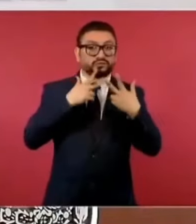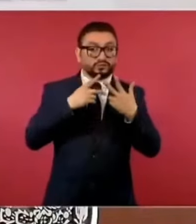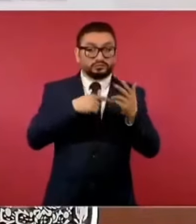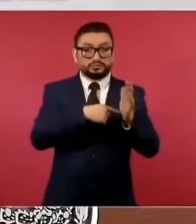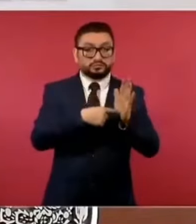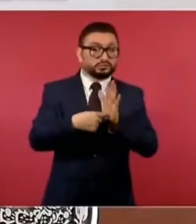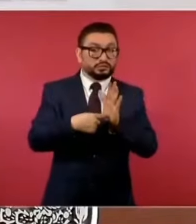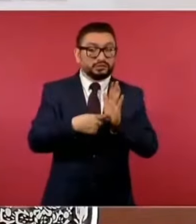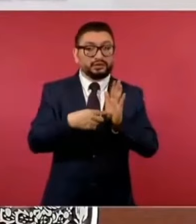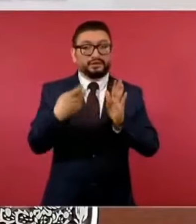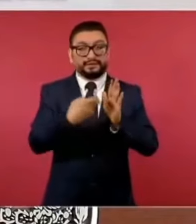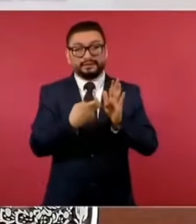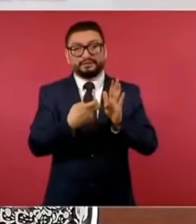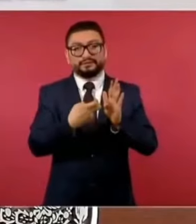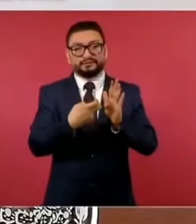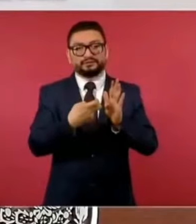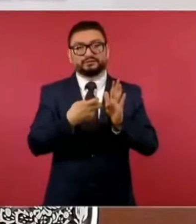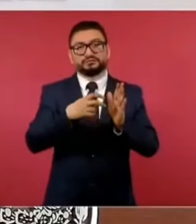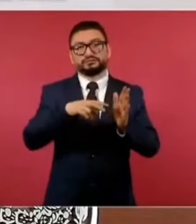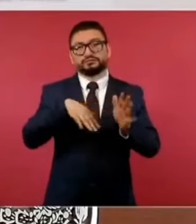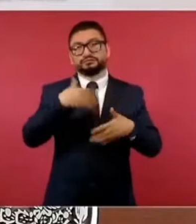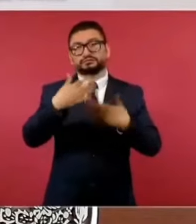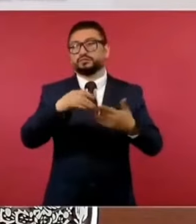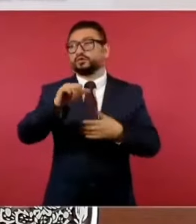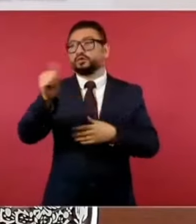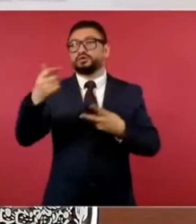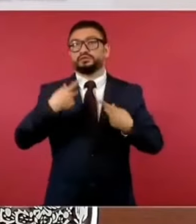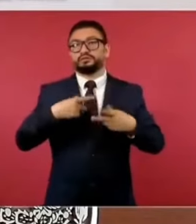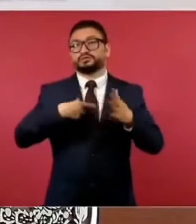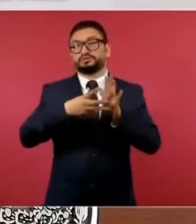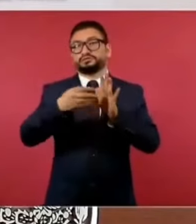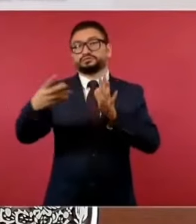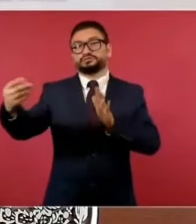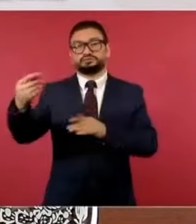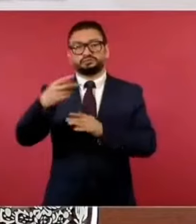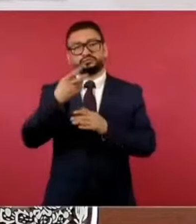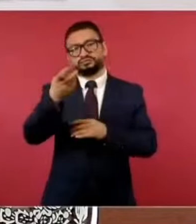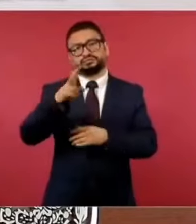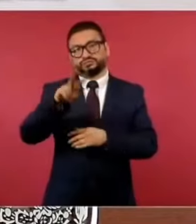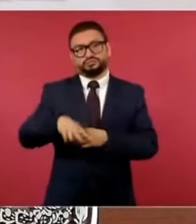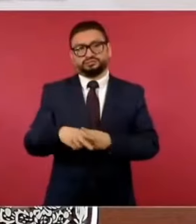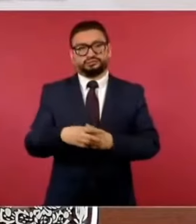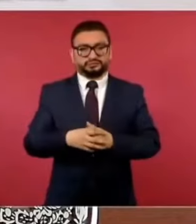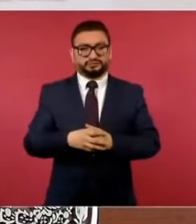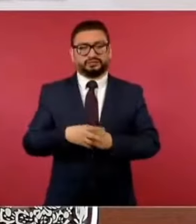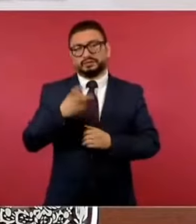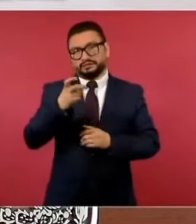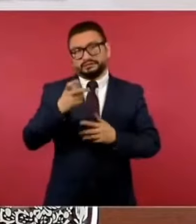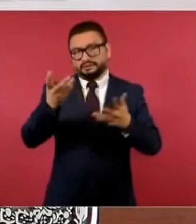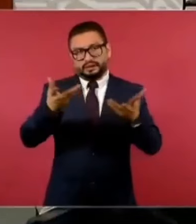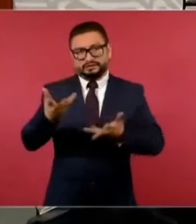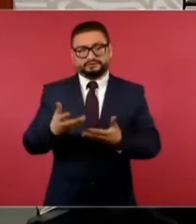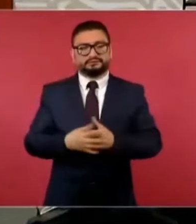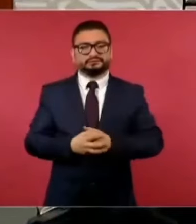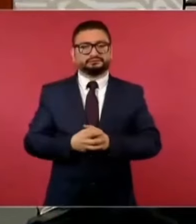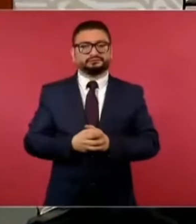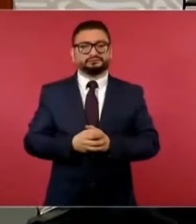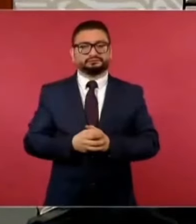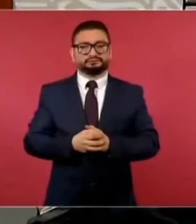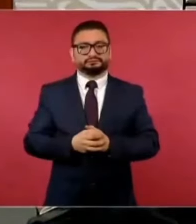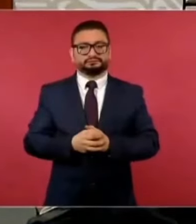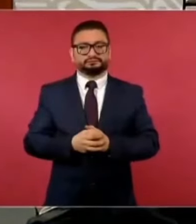ser reproducido por otros, como es la realidad y es la práctica. Entonces,